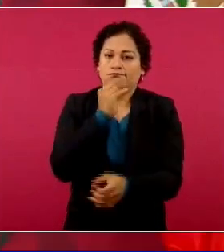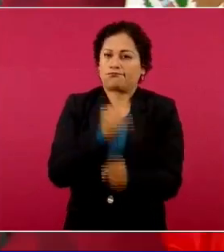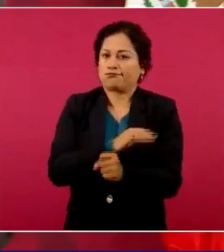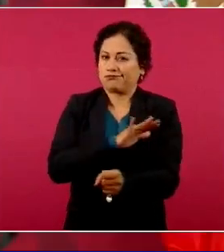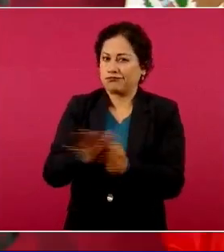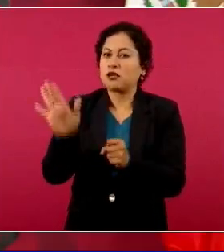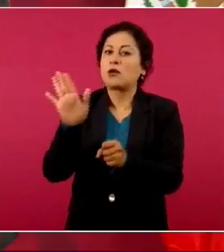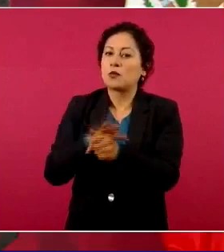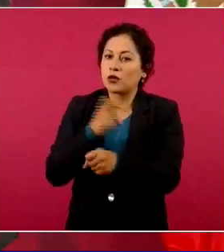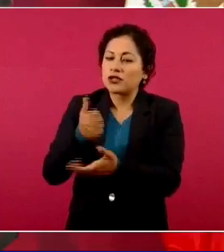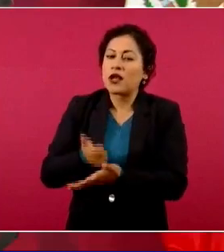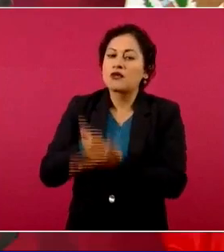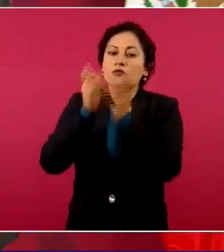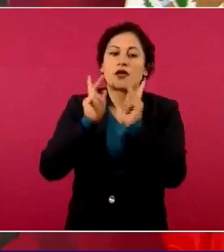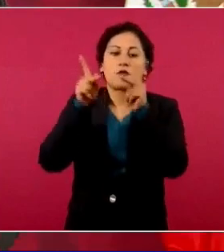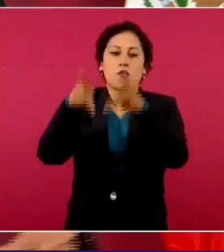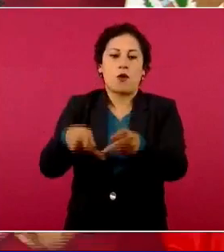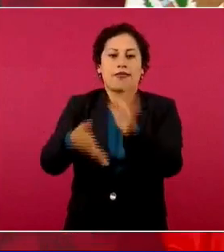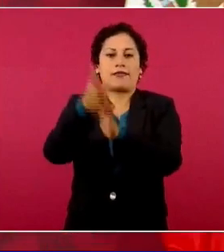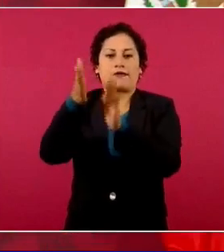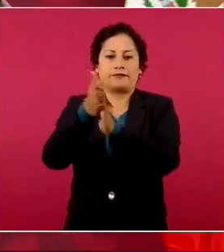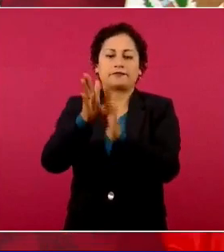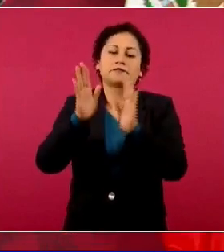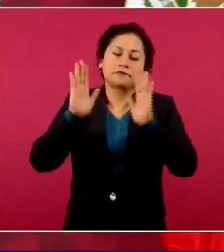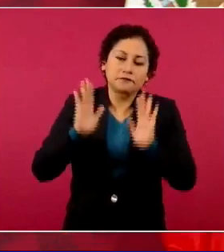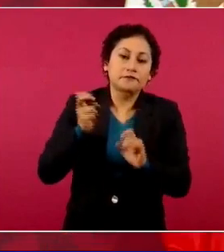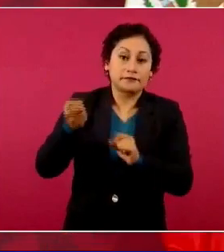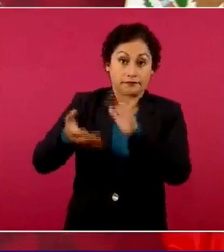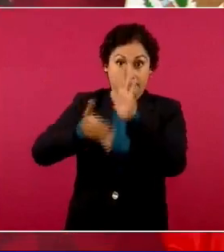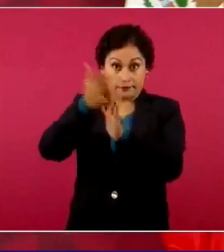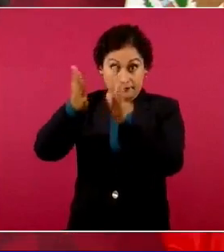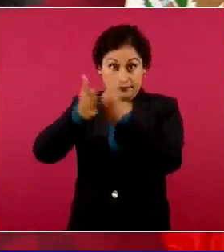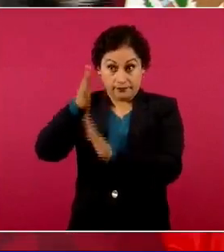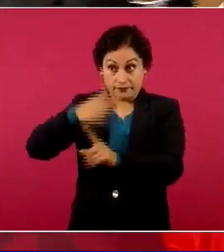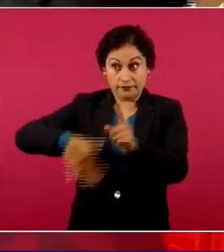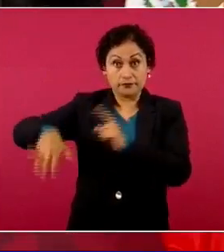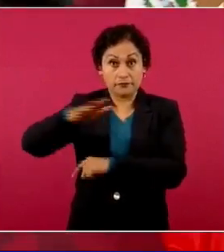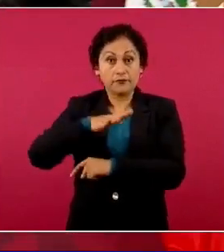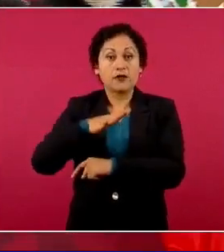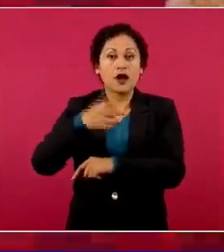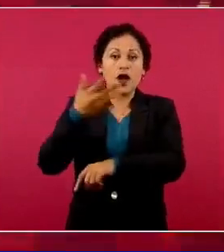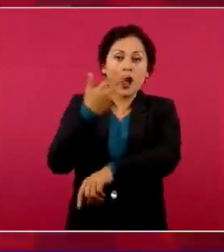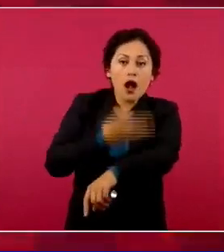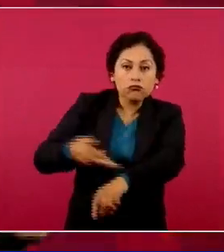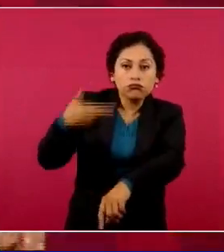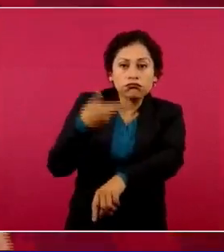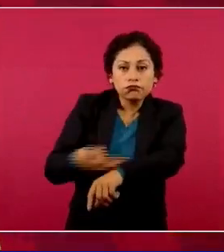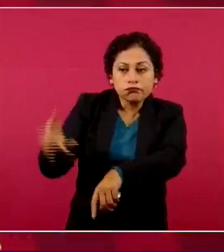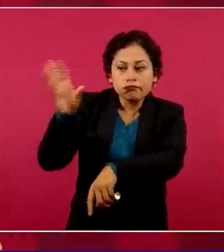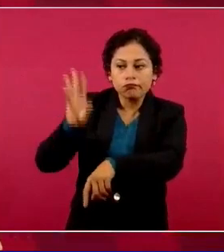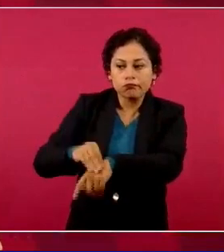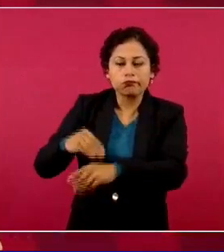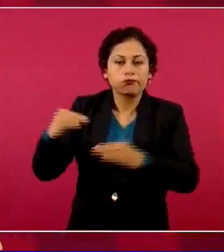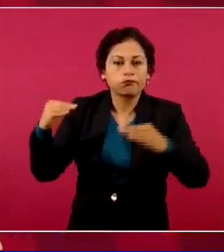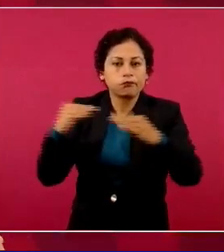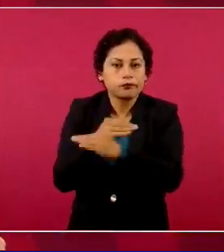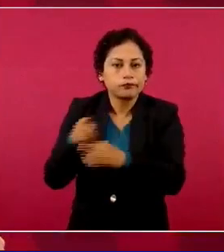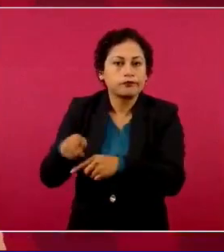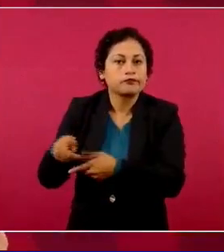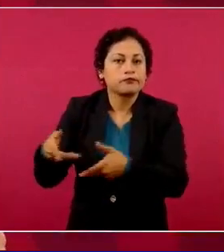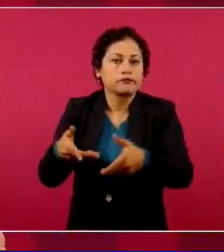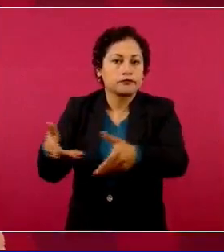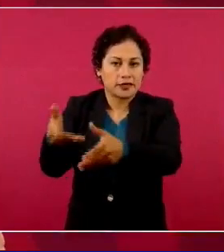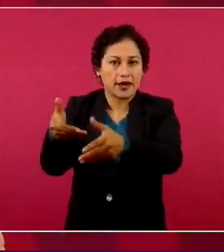estamos haciendo esas obras y estamos resolviendo los derechos de vida. Pues una persona por